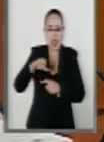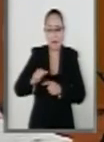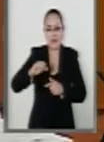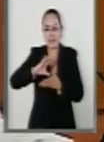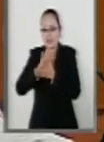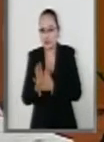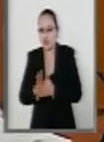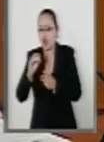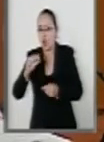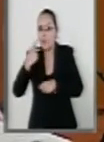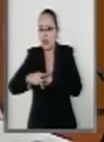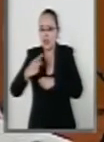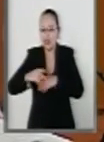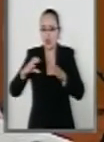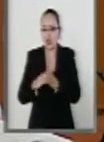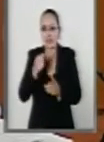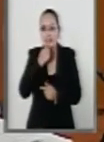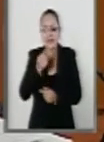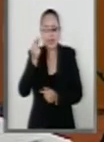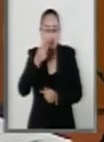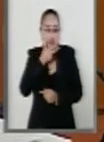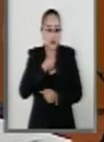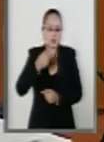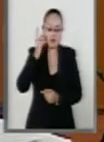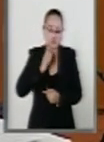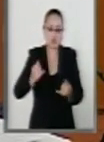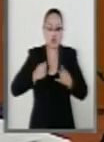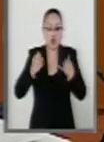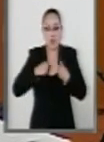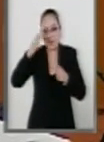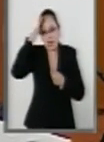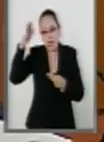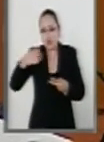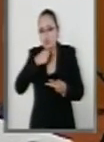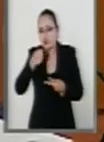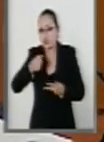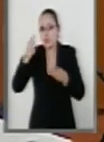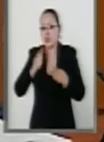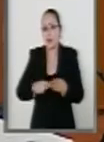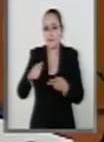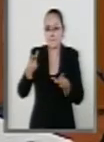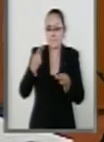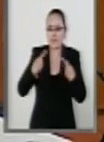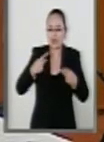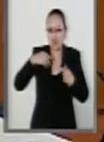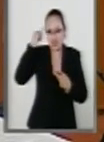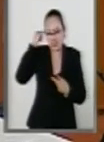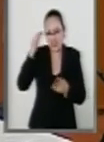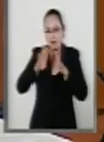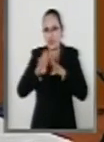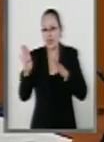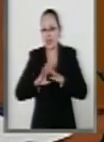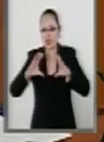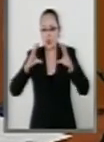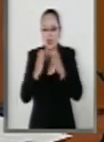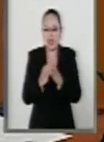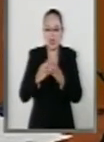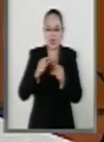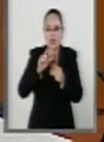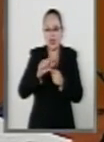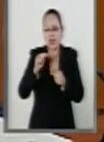de riesgo como son niñas, niños, adolescentes, adultos mayores, personas indígenas, migrantes, comunidad LGBT,